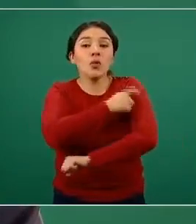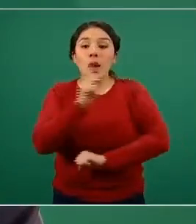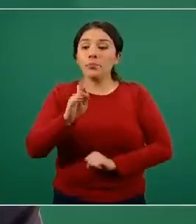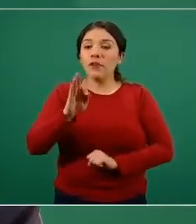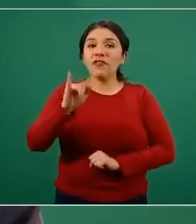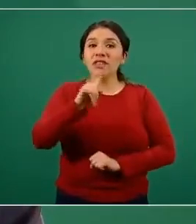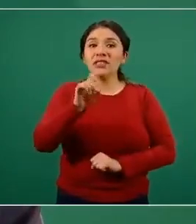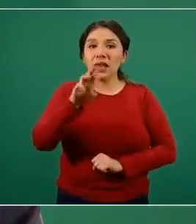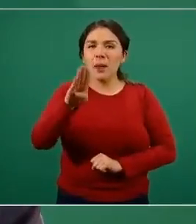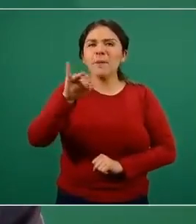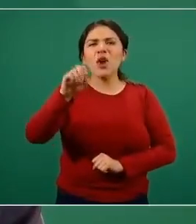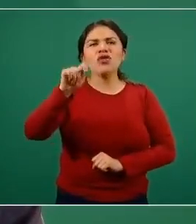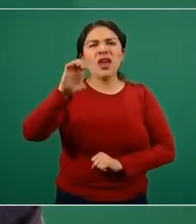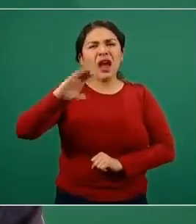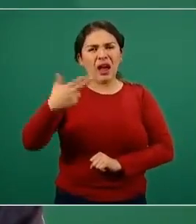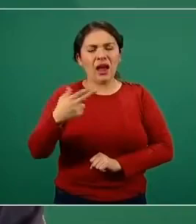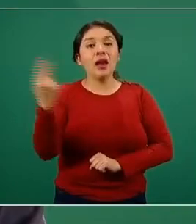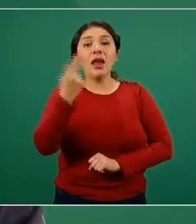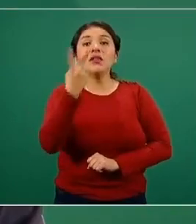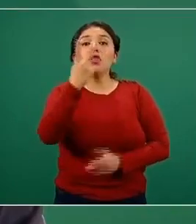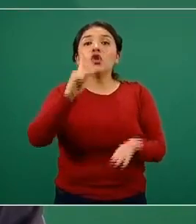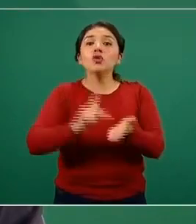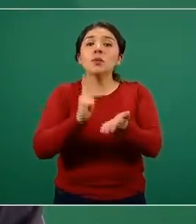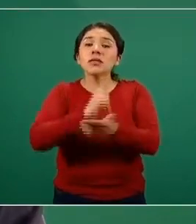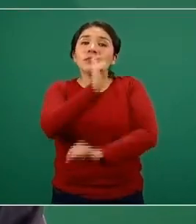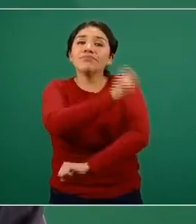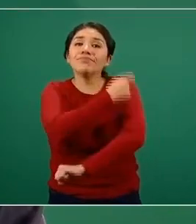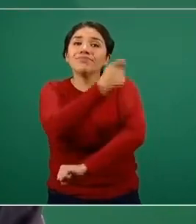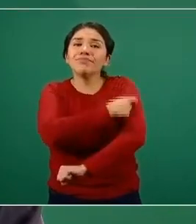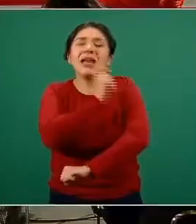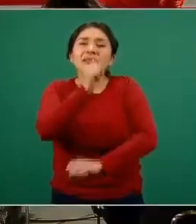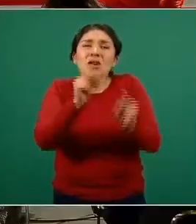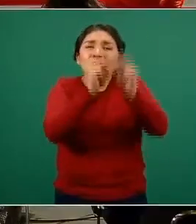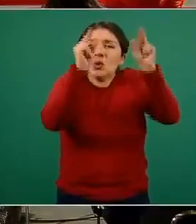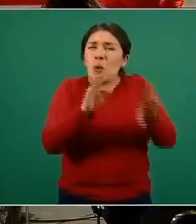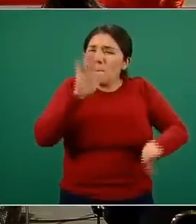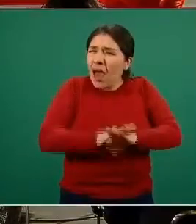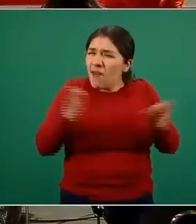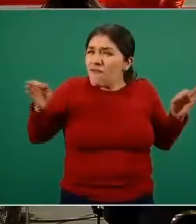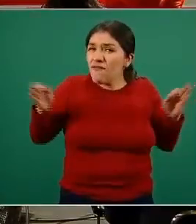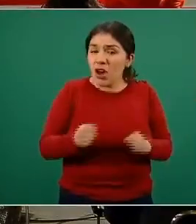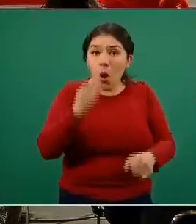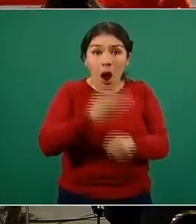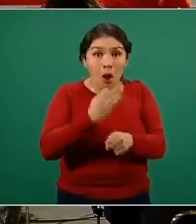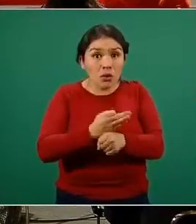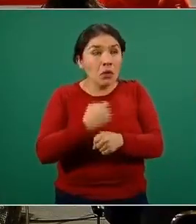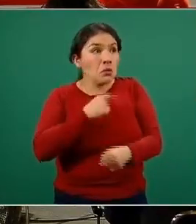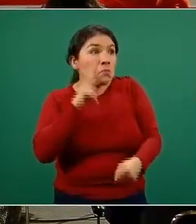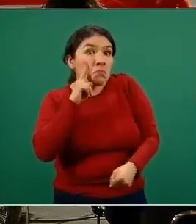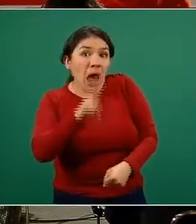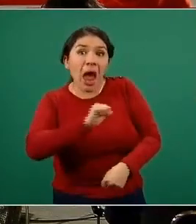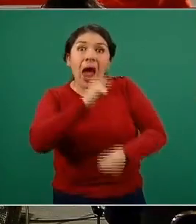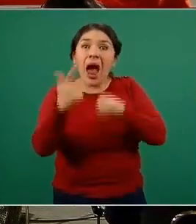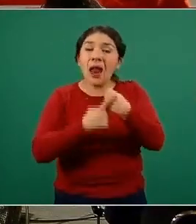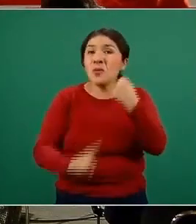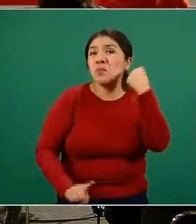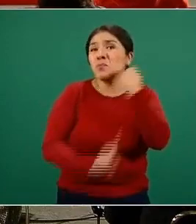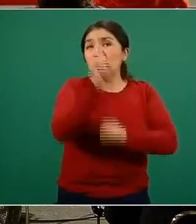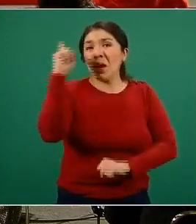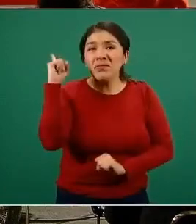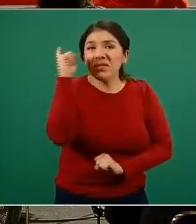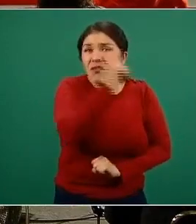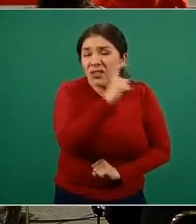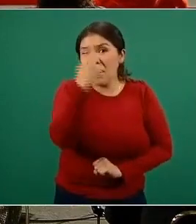Pfizer-BioNTech, que requiere dos dosis, se utiliza en ultracongelación. Hasta el momento no hemos enfrentado ninguna dificultad